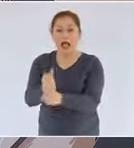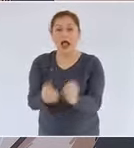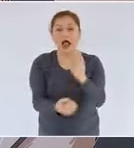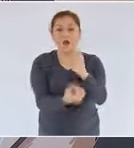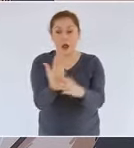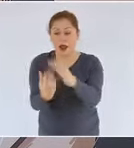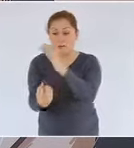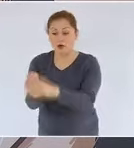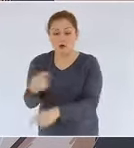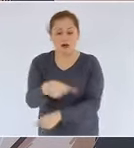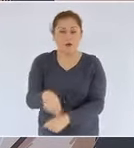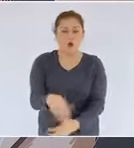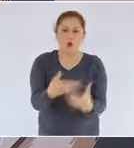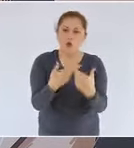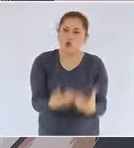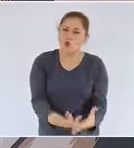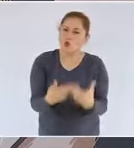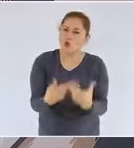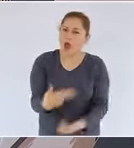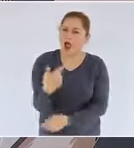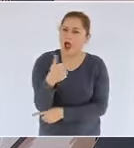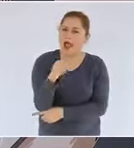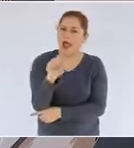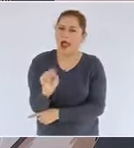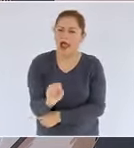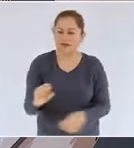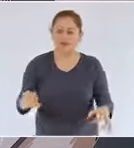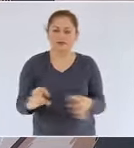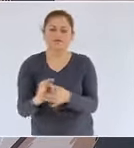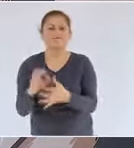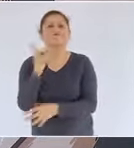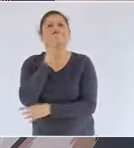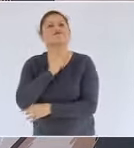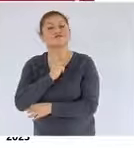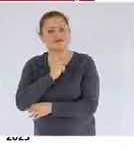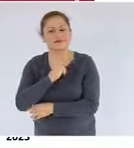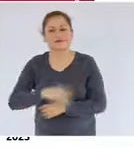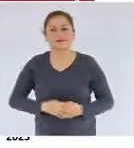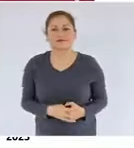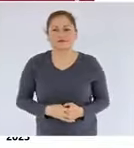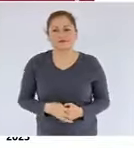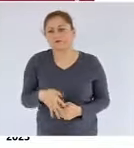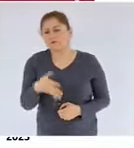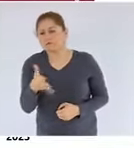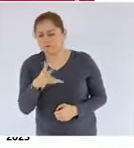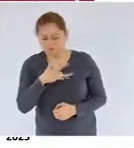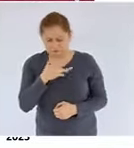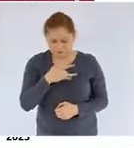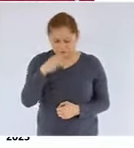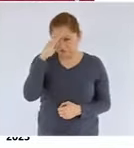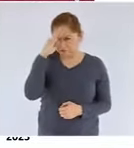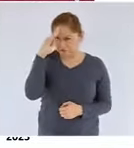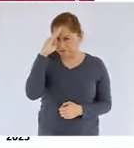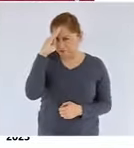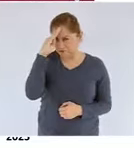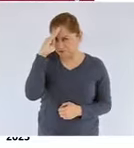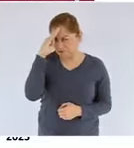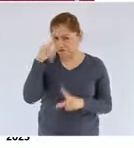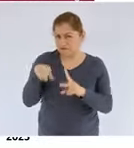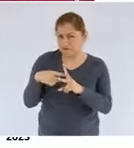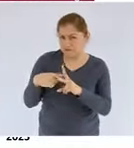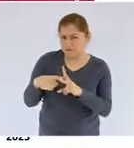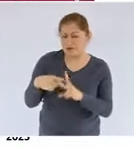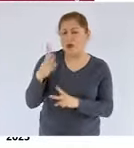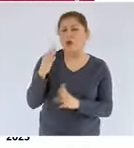abundante gas asociado al crudo. Se estima tener un incremento aproximado de